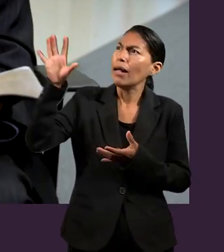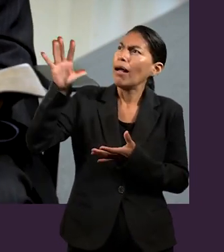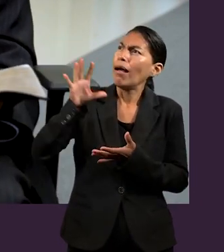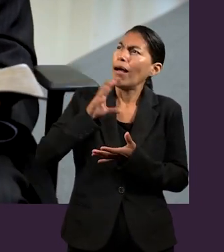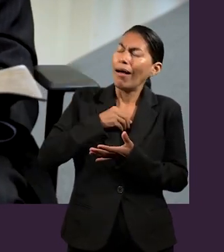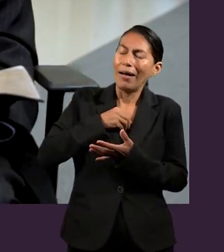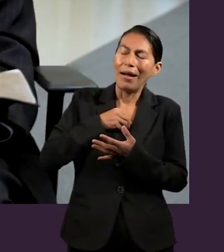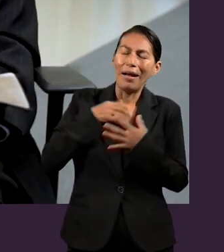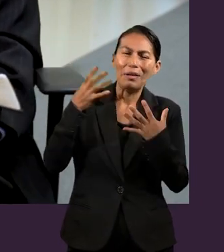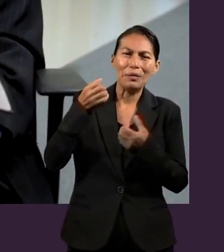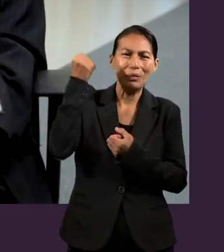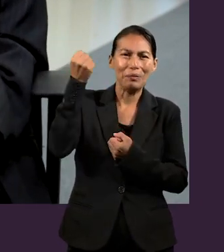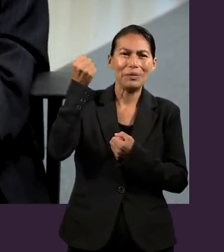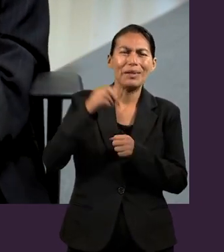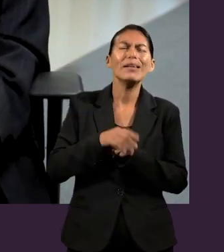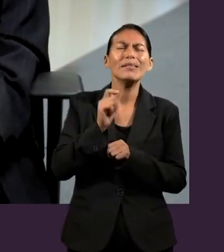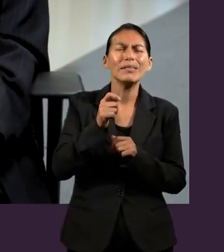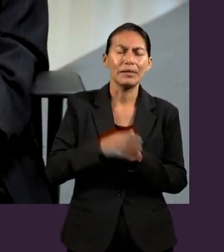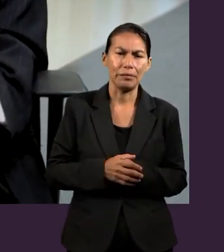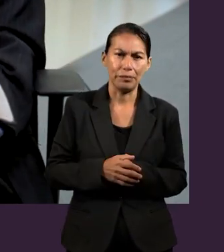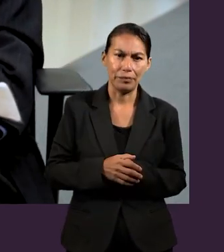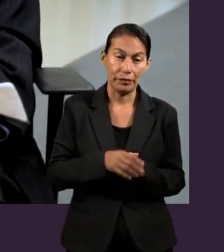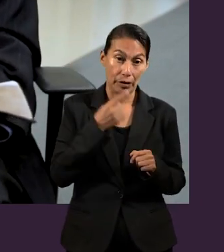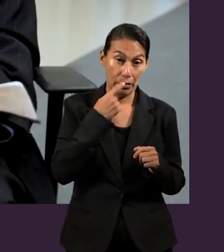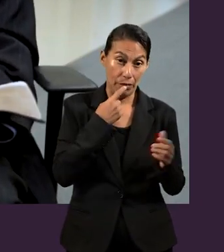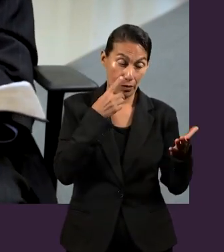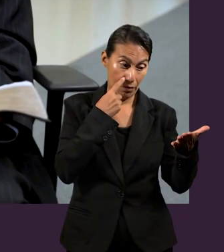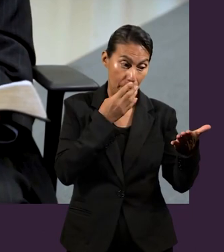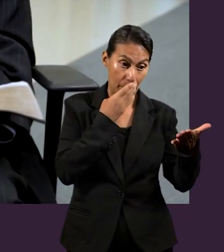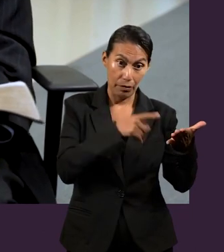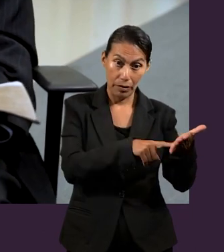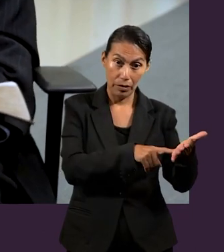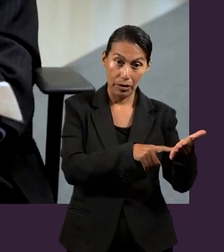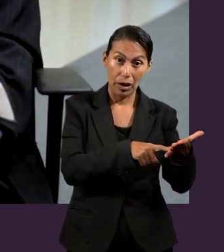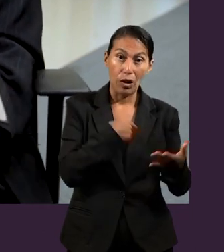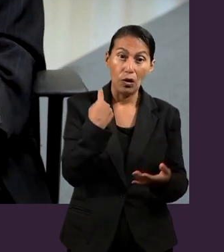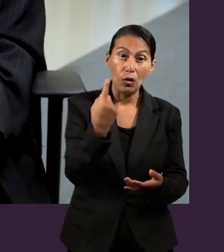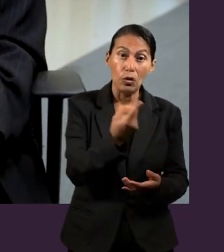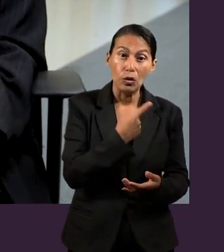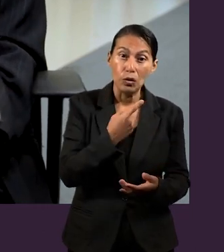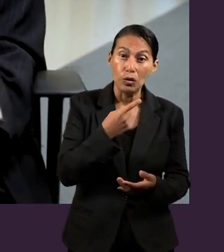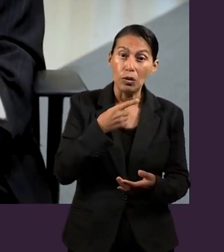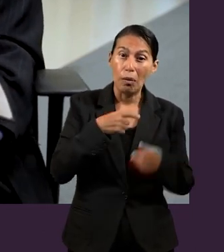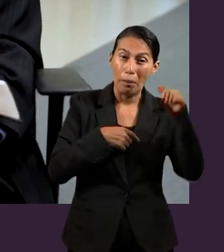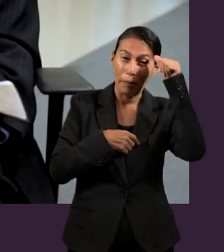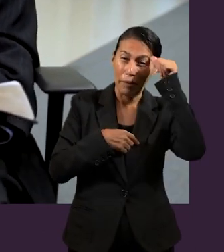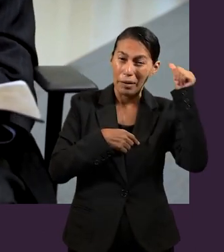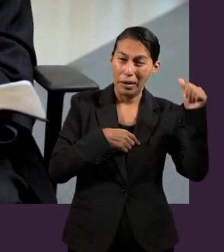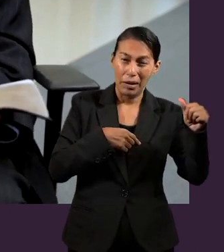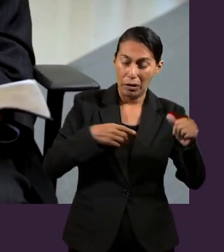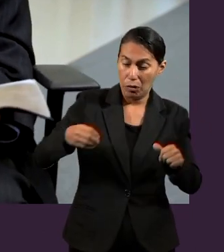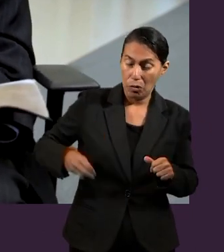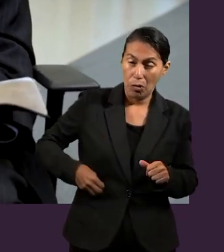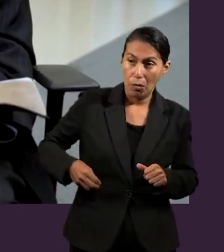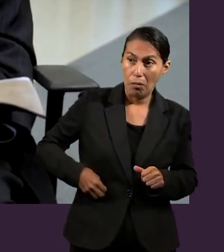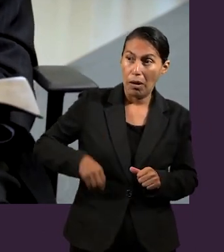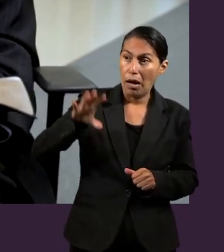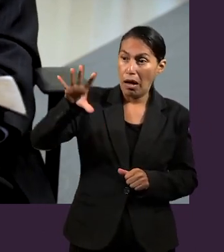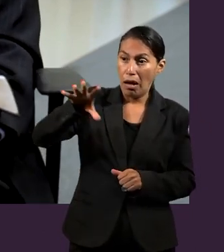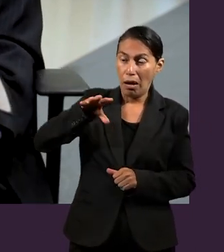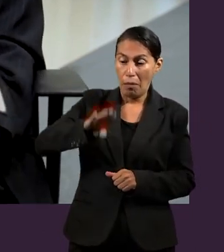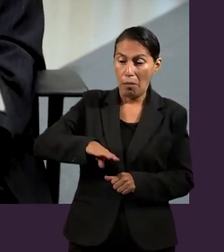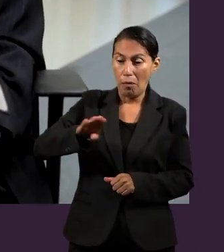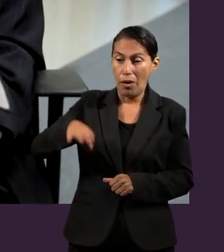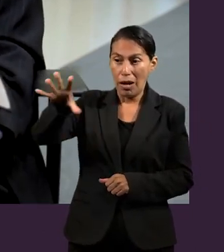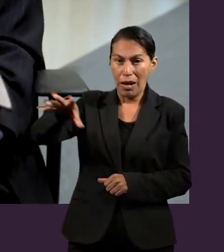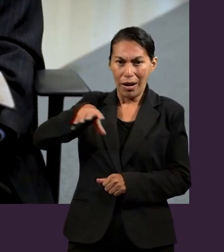eterna. Según el texto y lo que hemos visto, estábamos muertos en pecados y delitos. Pero mediante Cristo,